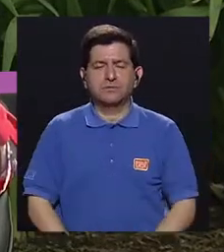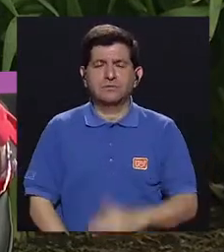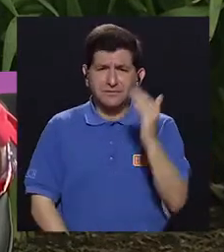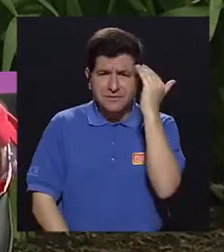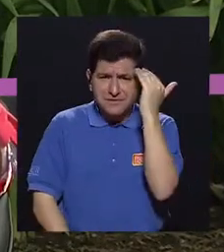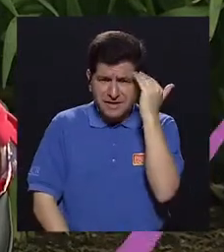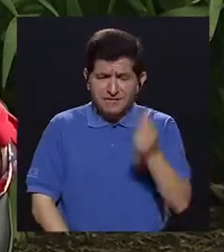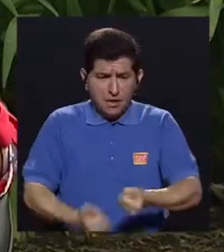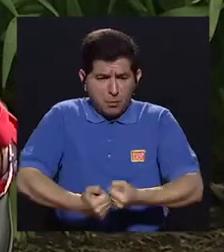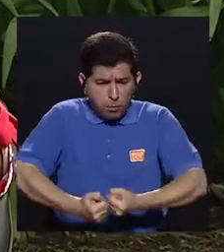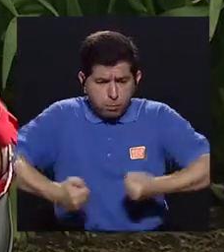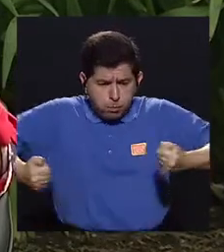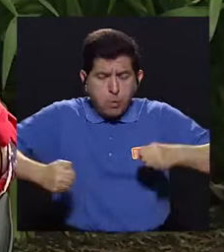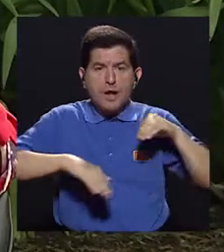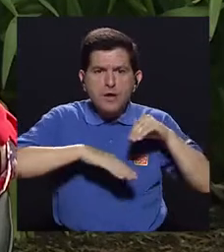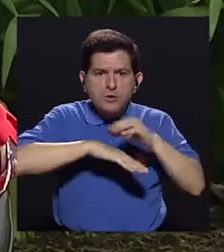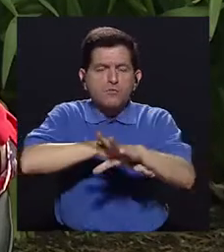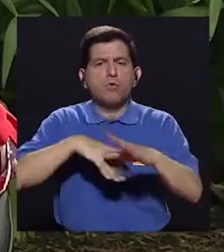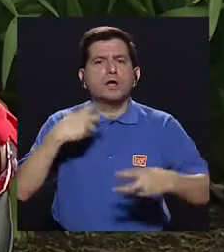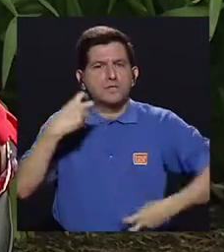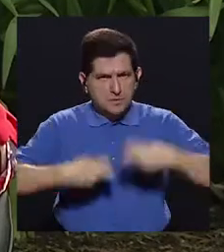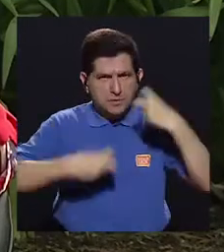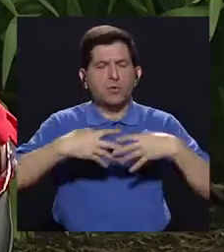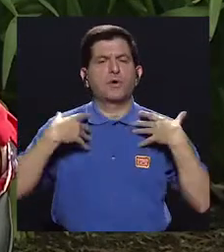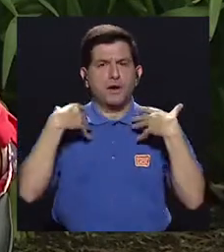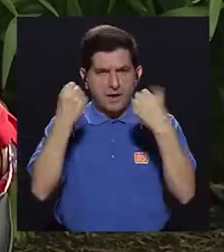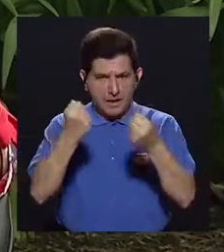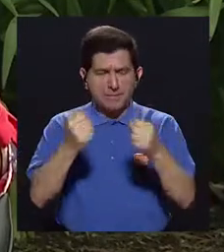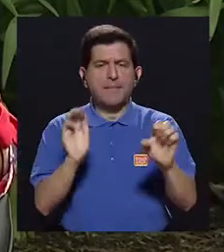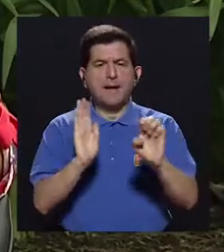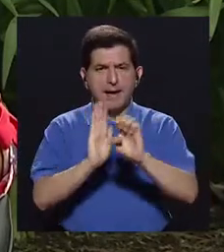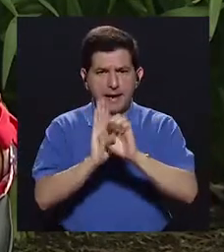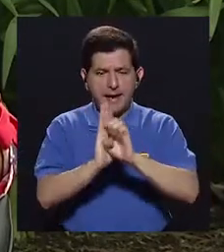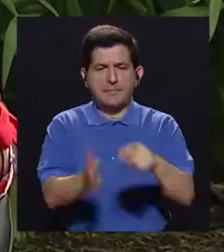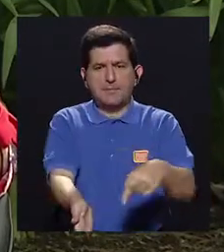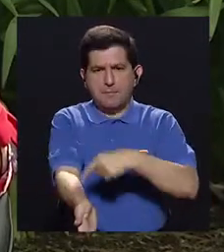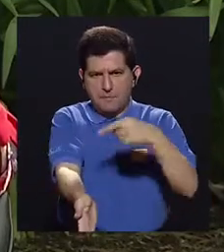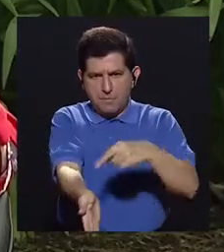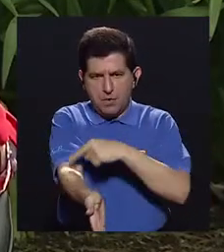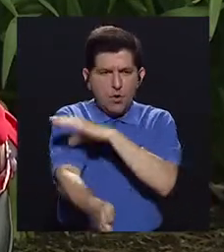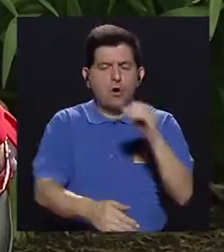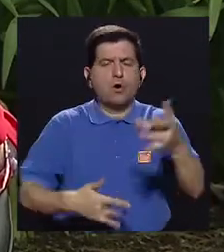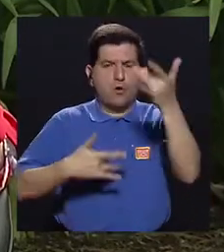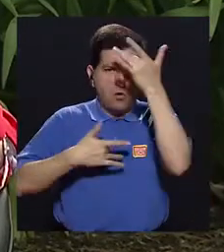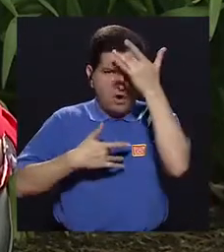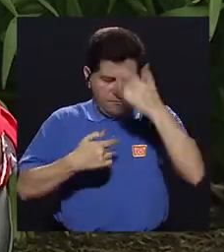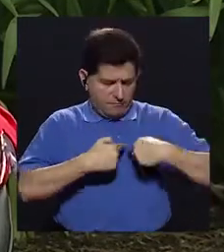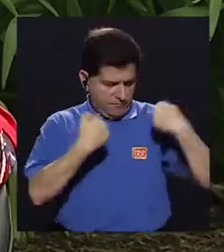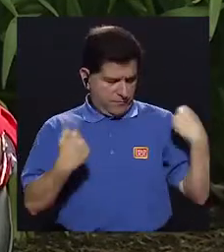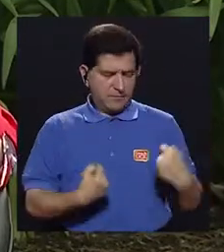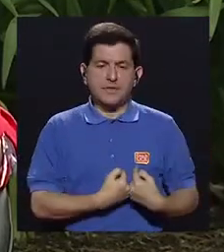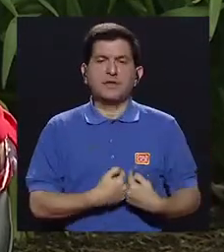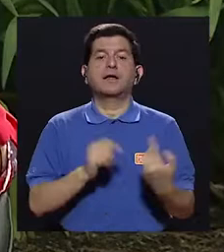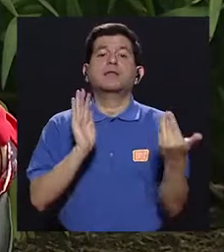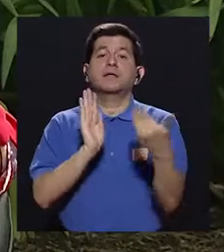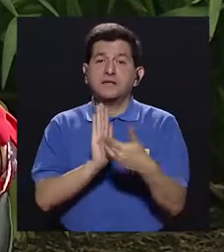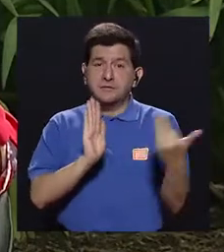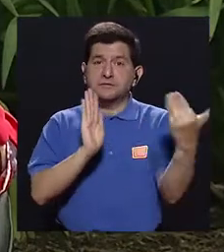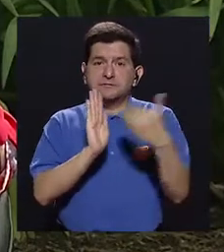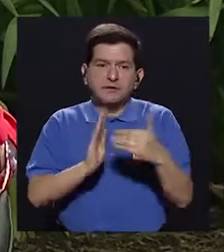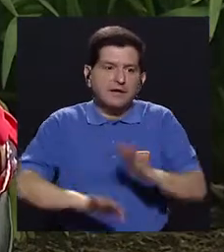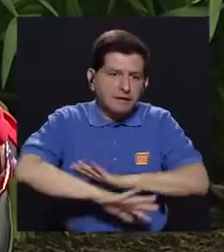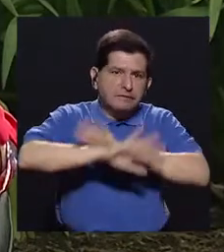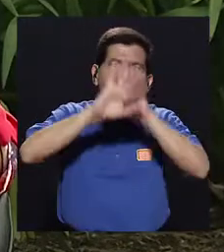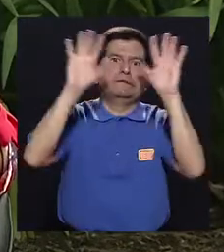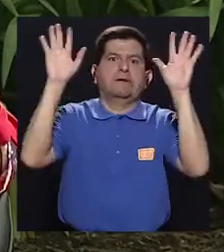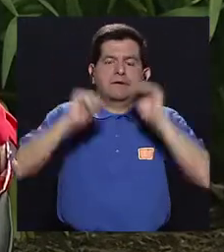sabemos la obesidad tiene consecuencias serias para la salud como la diabetes y enfermedades del corazón y eso afecta